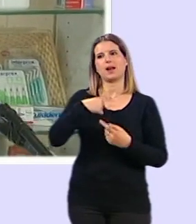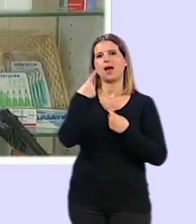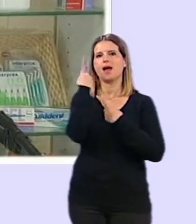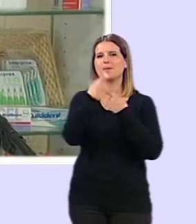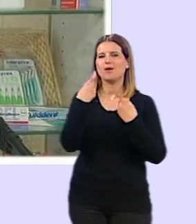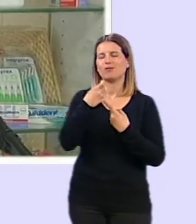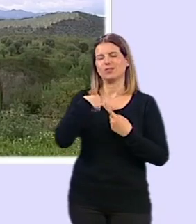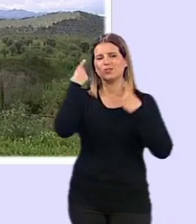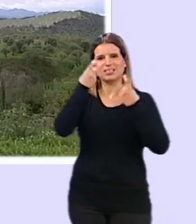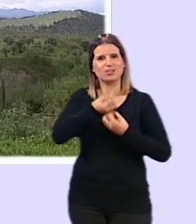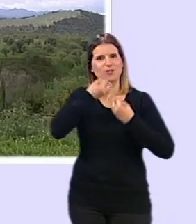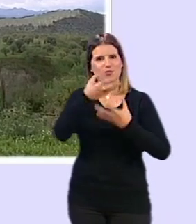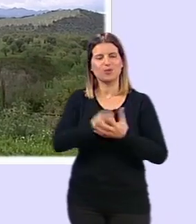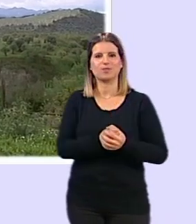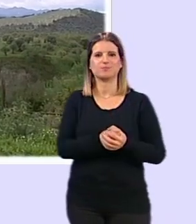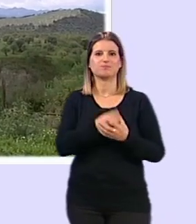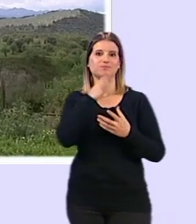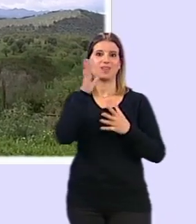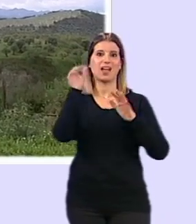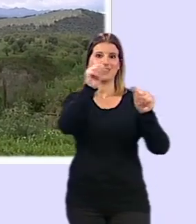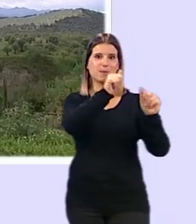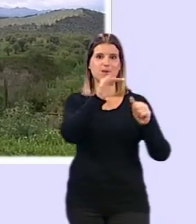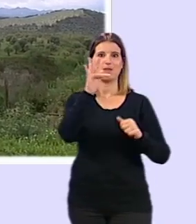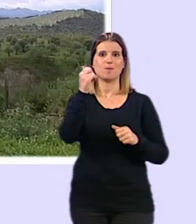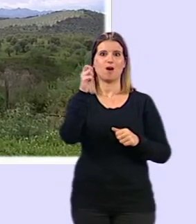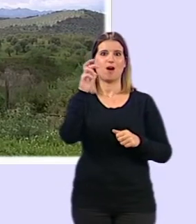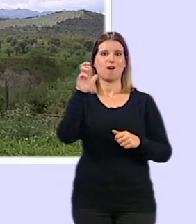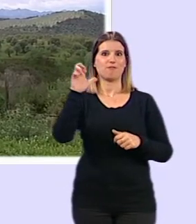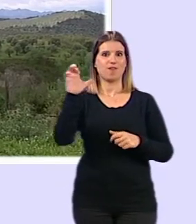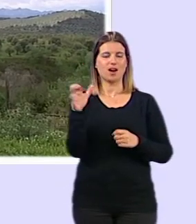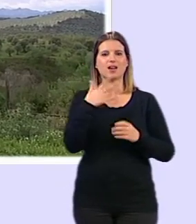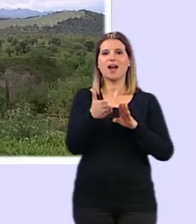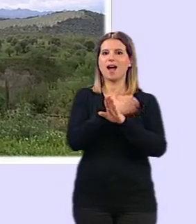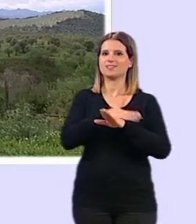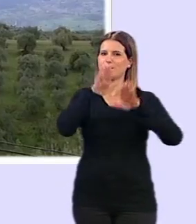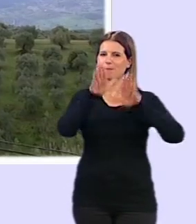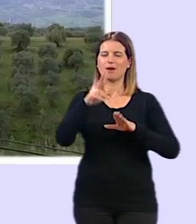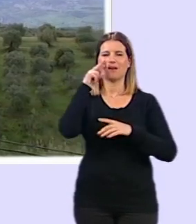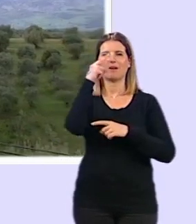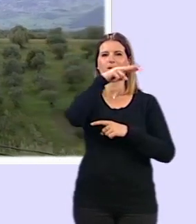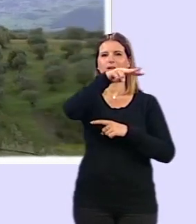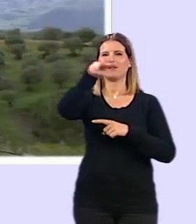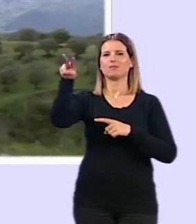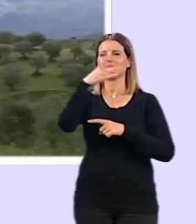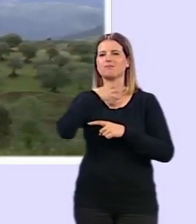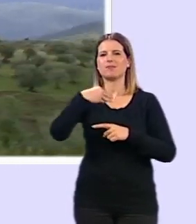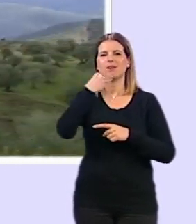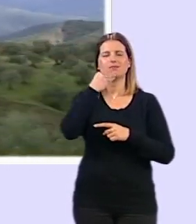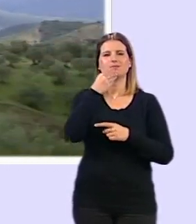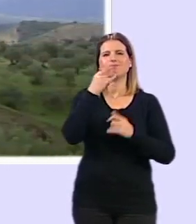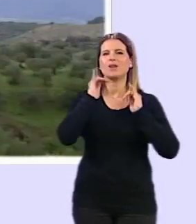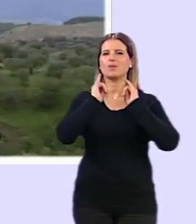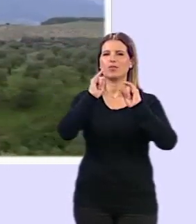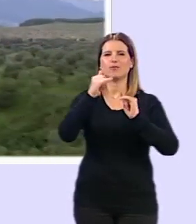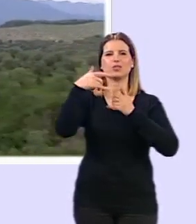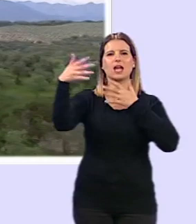intento hacer lo mejor que pueda nos despedimos del Fargue no antes sin hacer una parada para observar sus maravillosas vistas panorámicas disfrutar